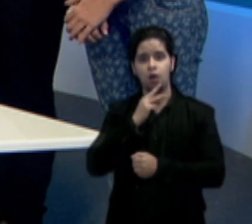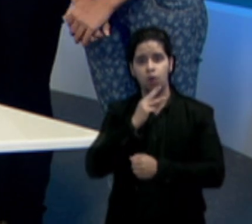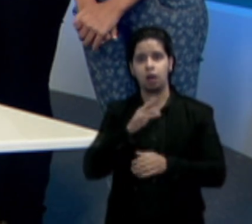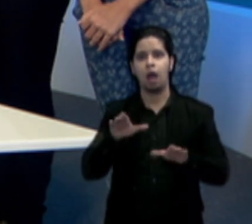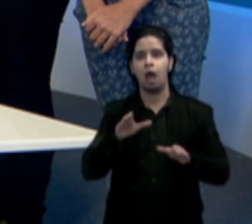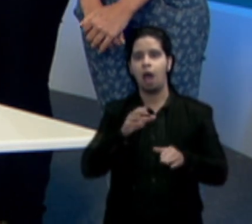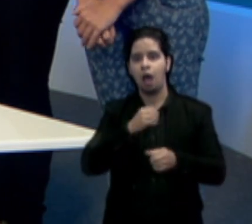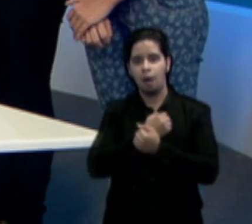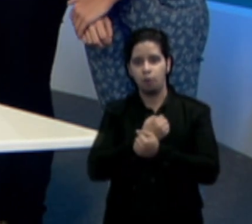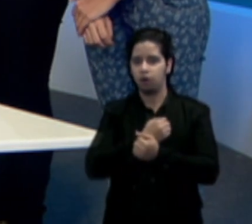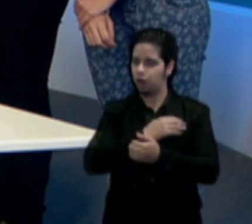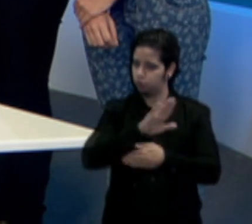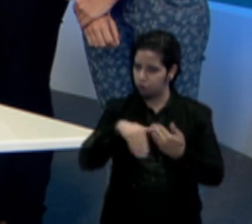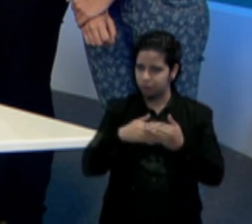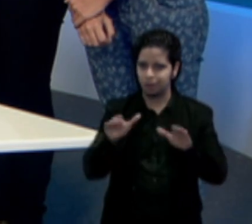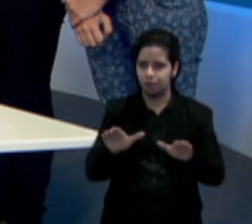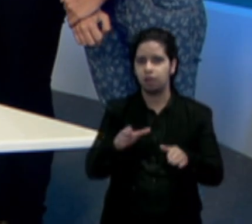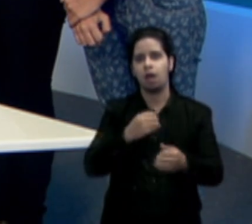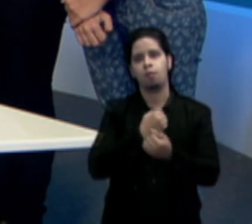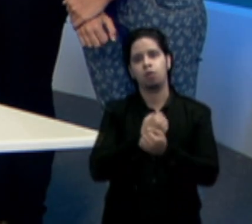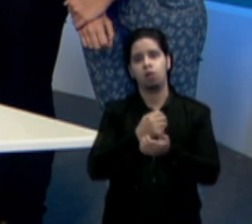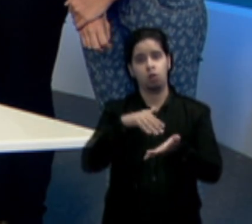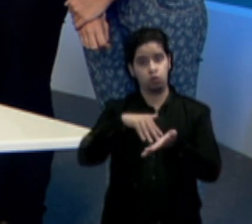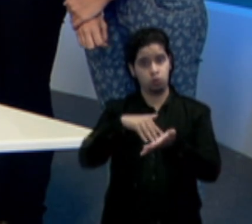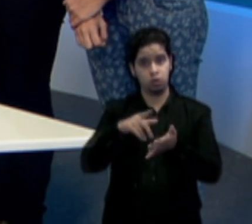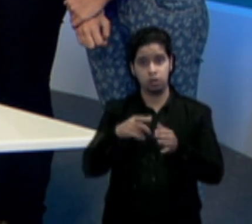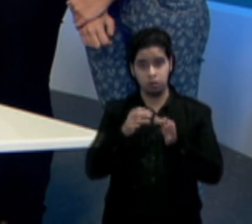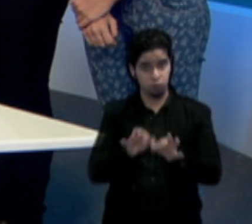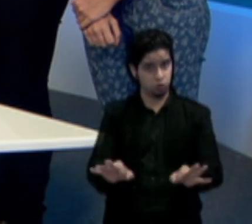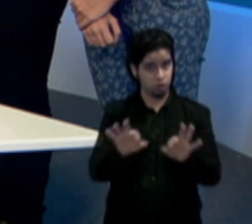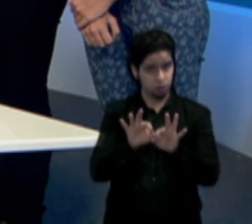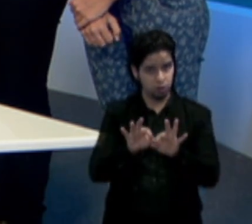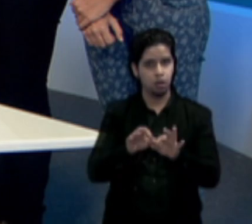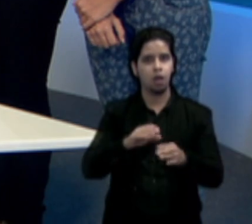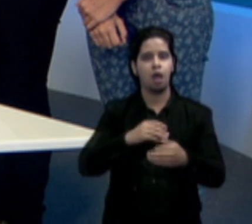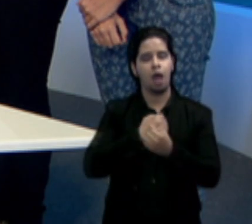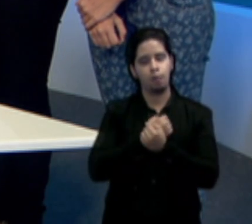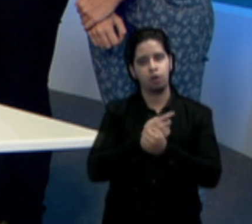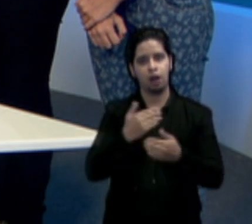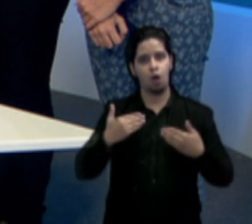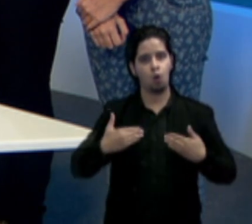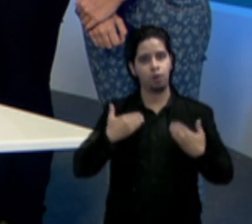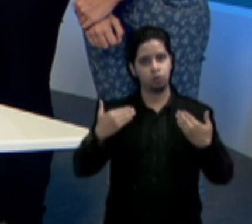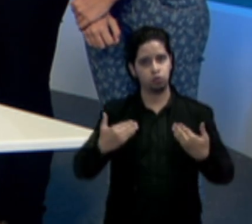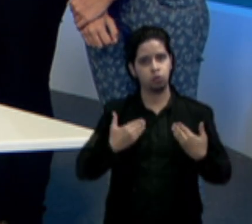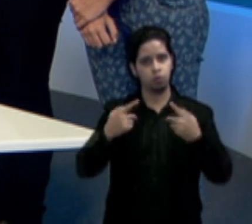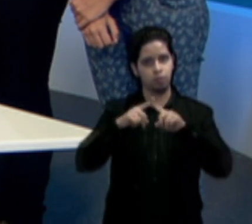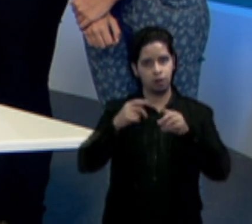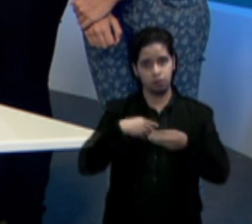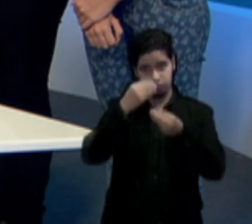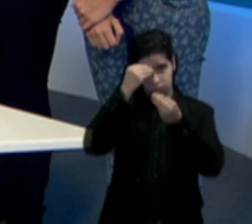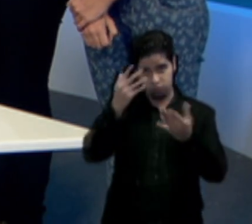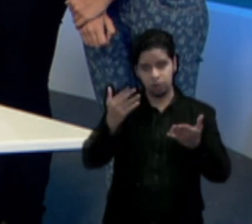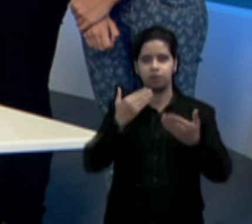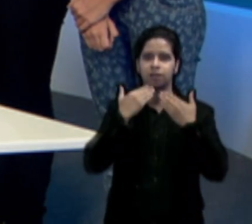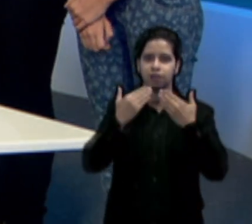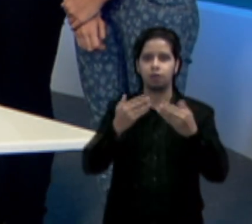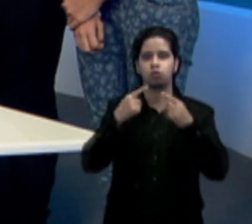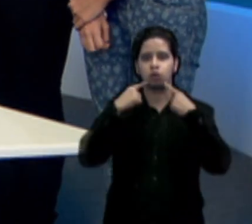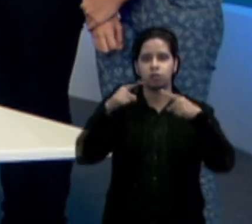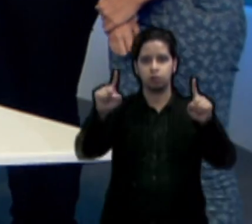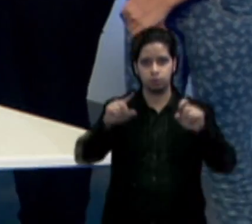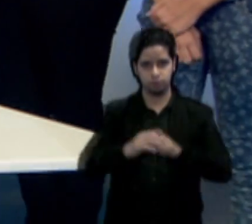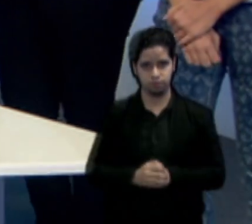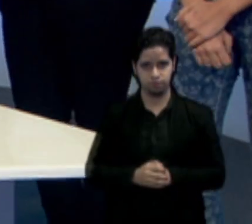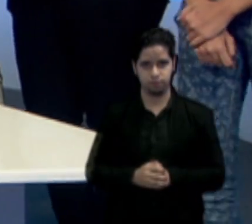hace, amor a los estudios, como ustedes lo están haciendo, y sobre todo, amor a la juventud, que sigue siendo un instrumento importante para llevar un mensaje. Gracias, mucho éxito. Gracias.